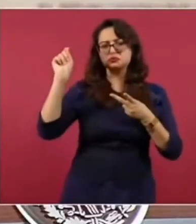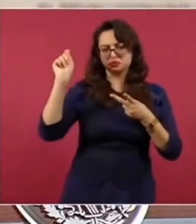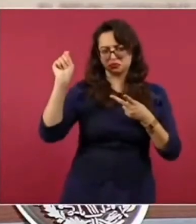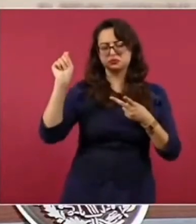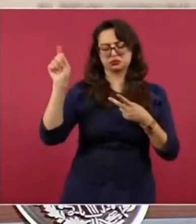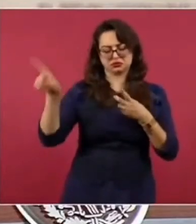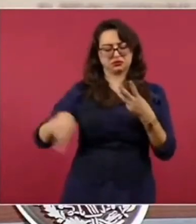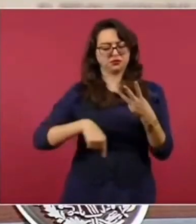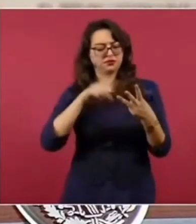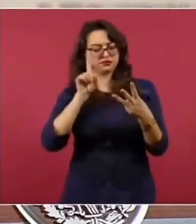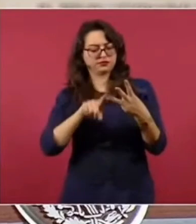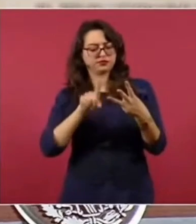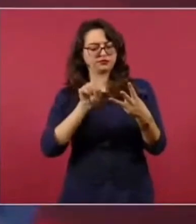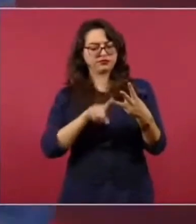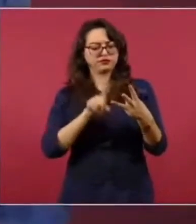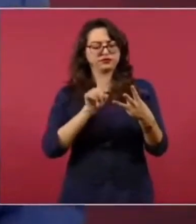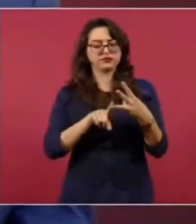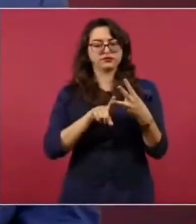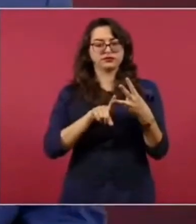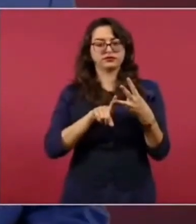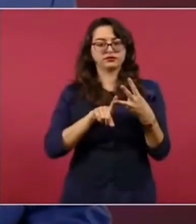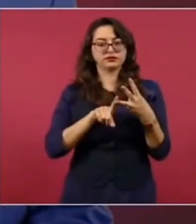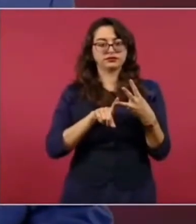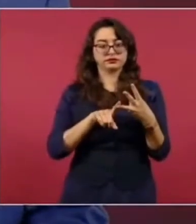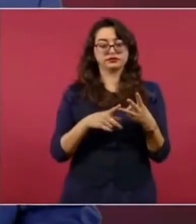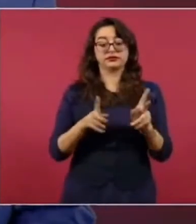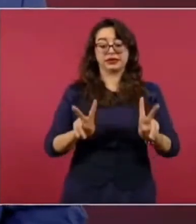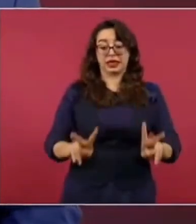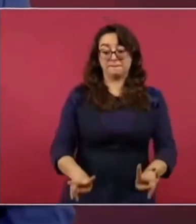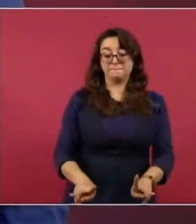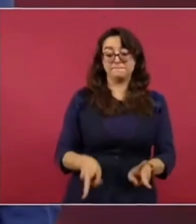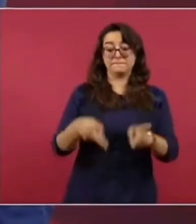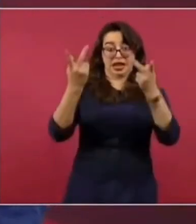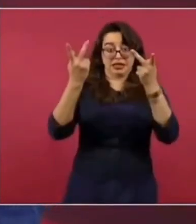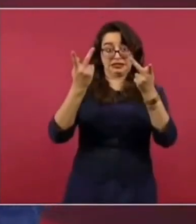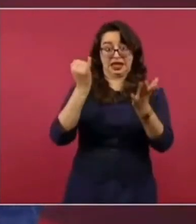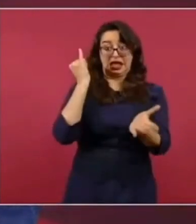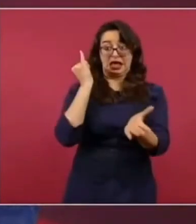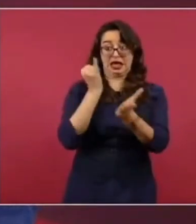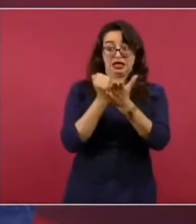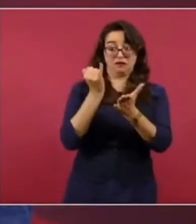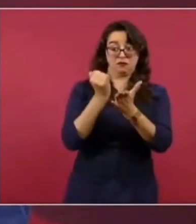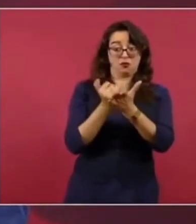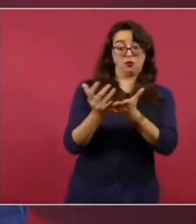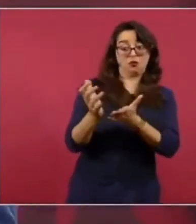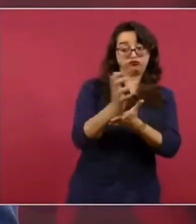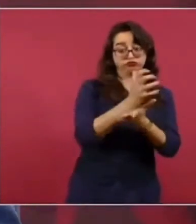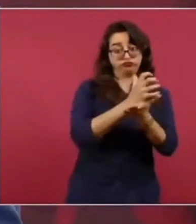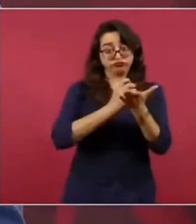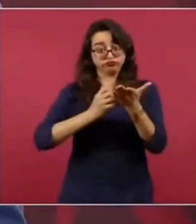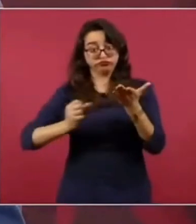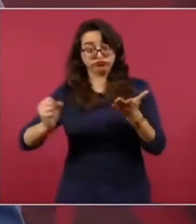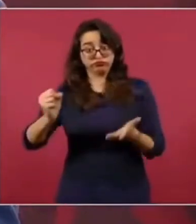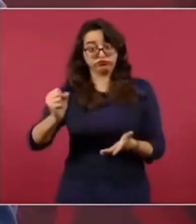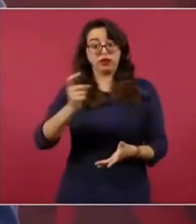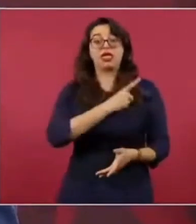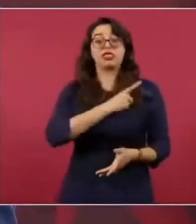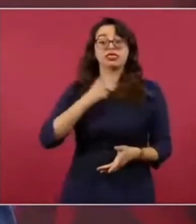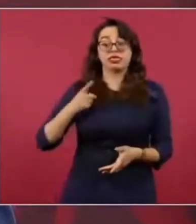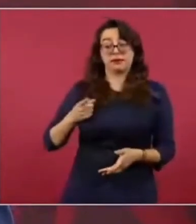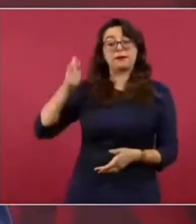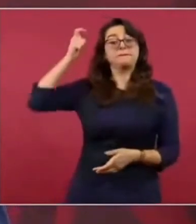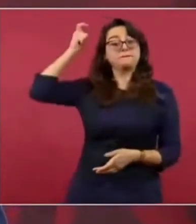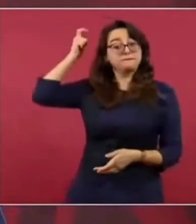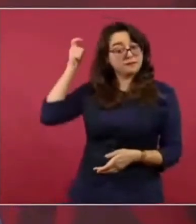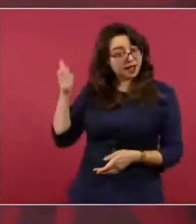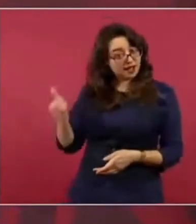Lo tercero, que se pague el impuesto por la operación. Porque cuando